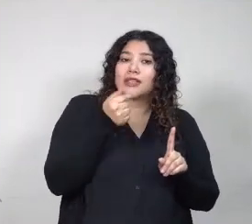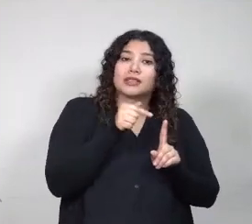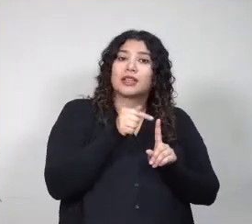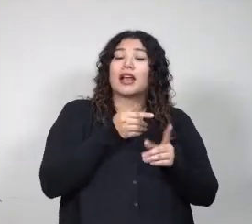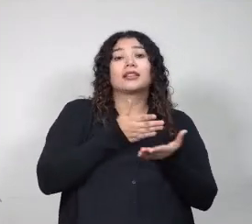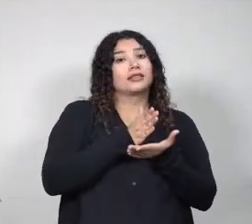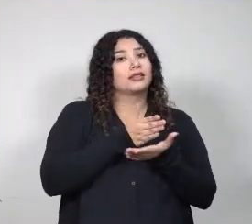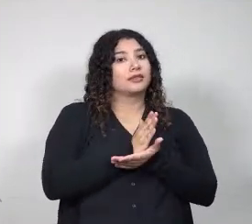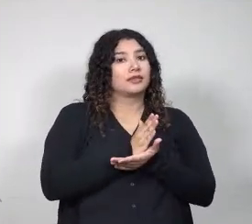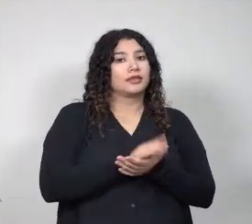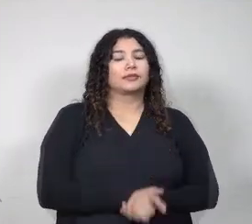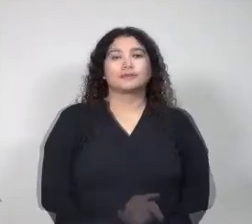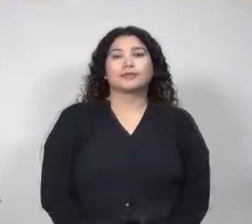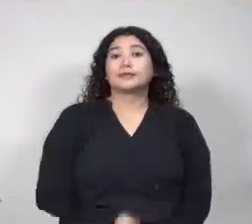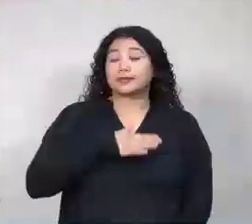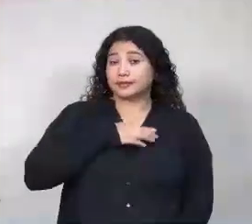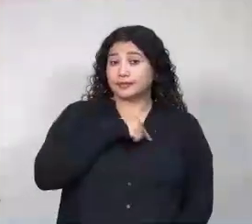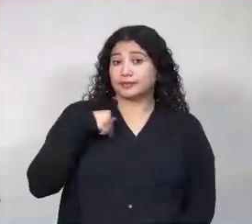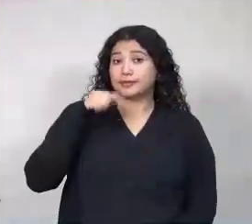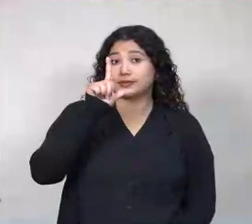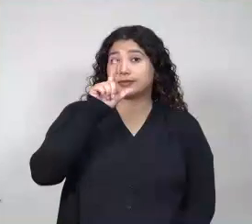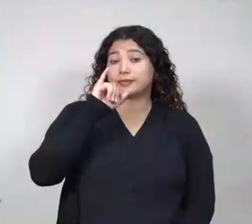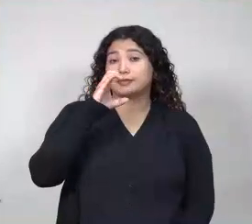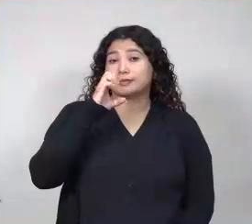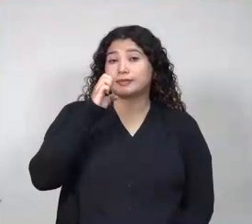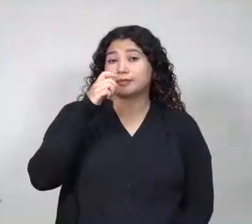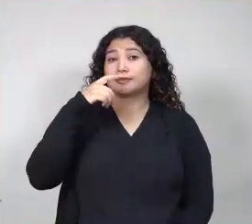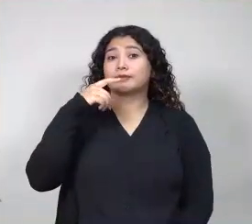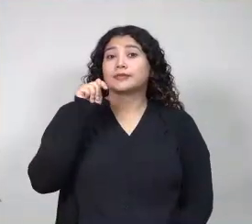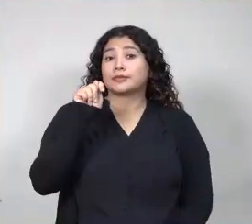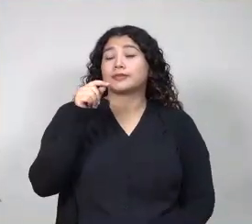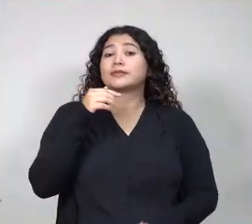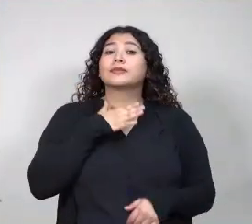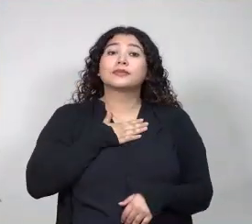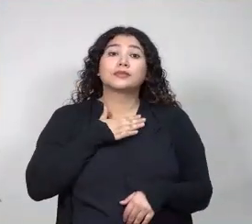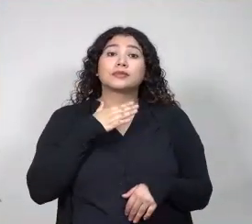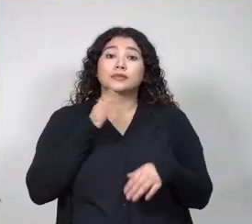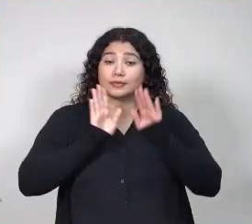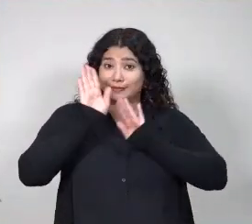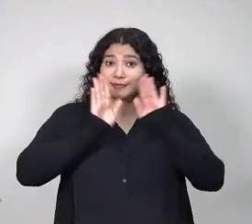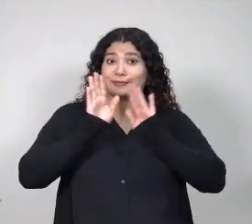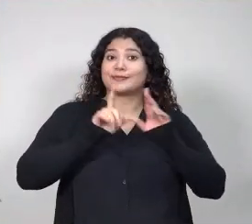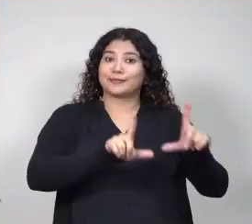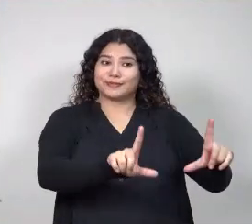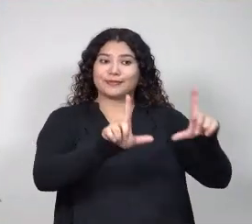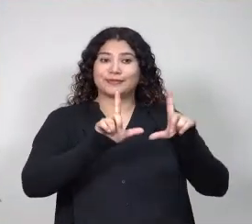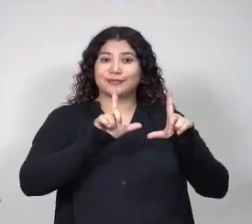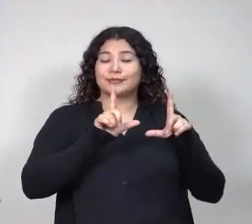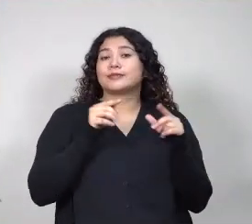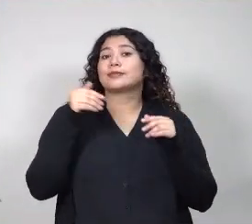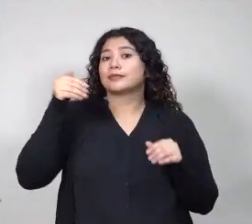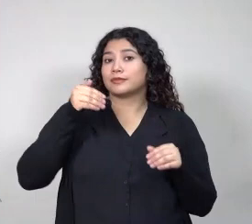accesibles para ellos. Mi nombre es Lisette Margarita López Serrano y he sido participante de este diplomado de educación superior